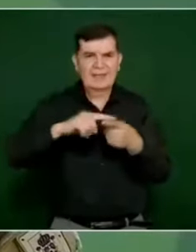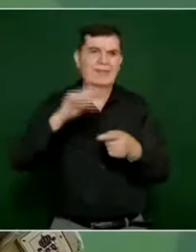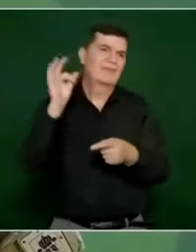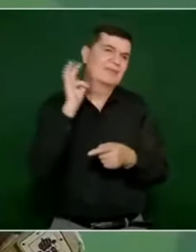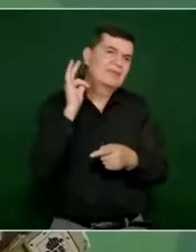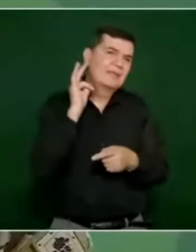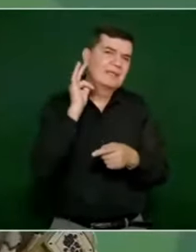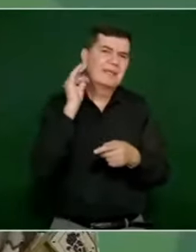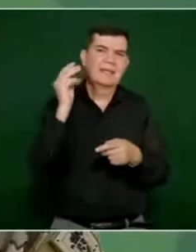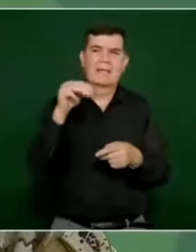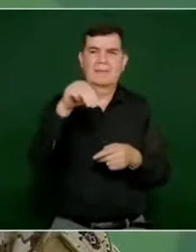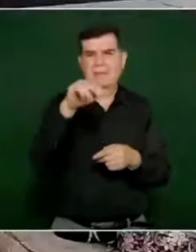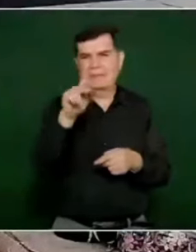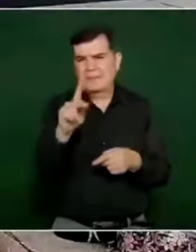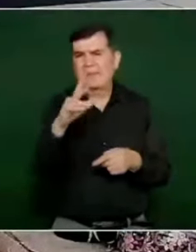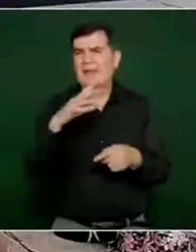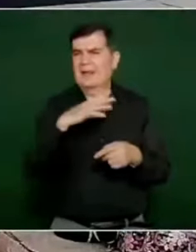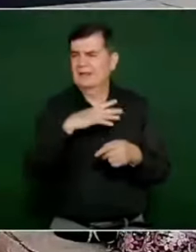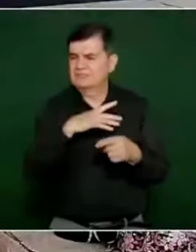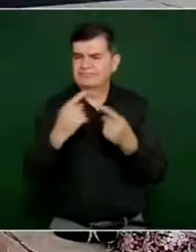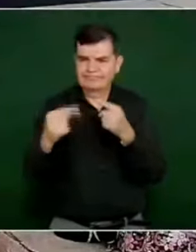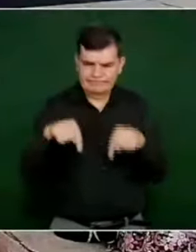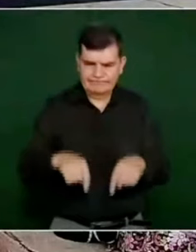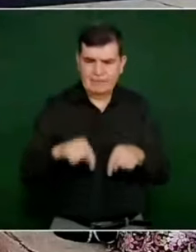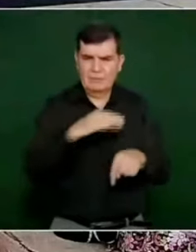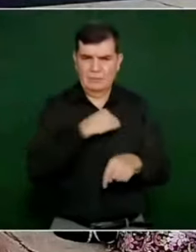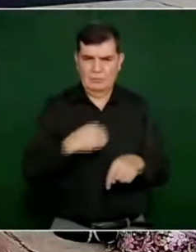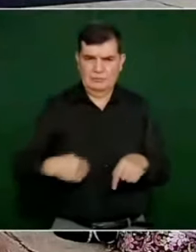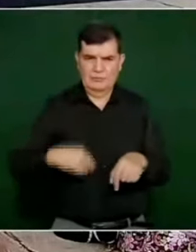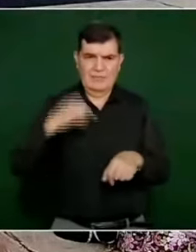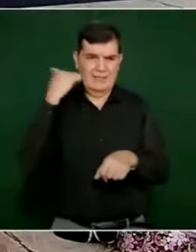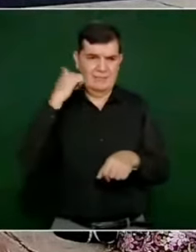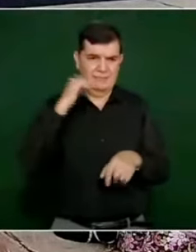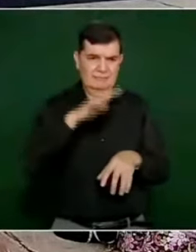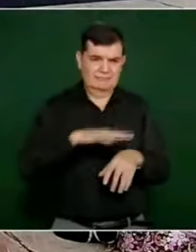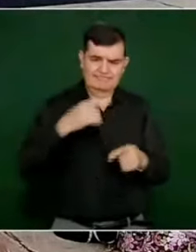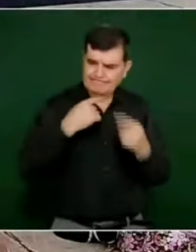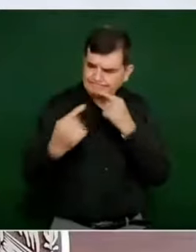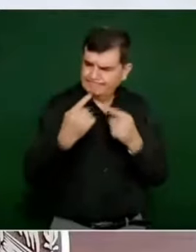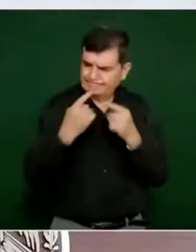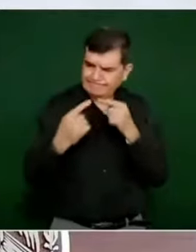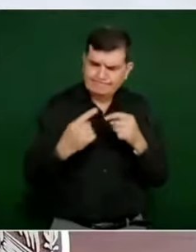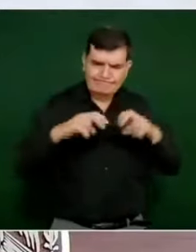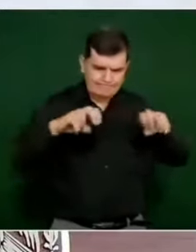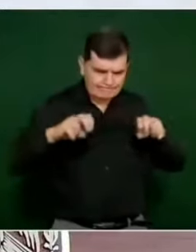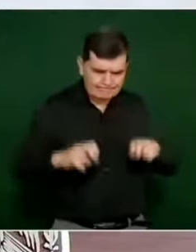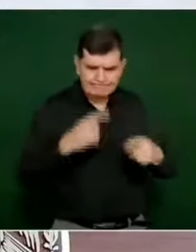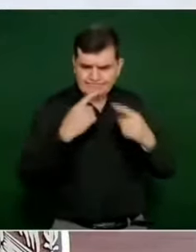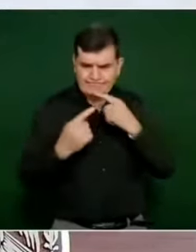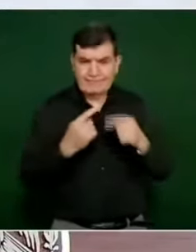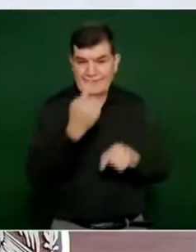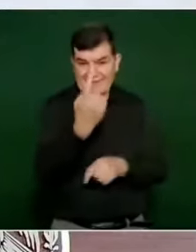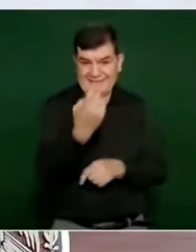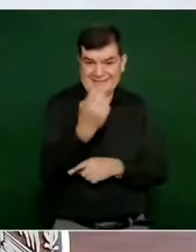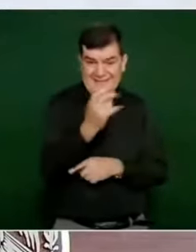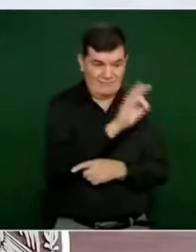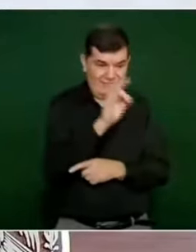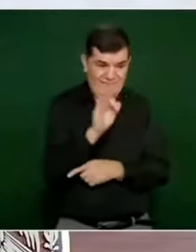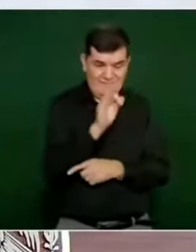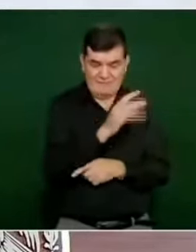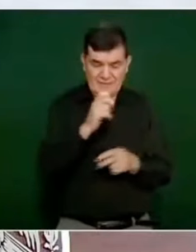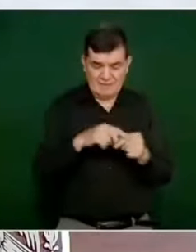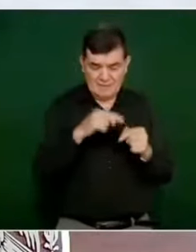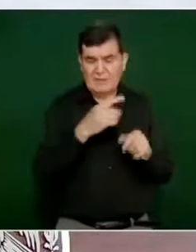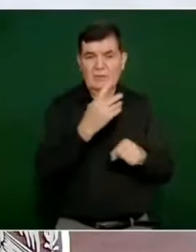y el Ministerio Público de aquí del municipio de Acapulco. Desde esa fecha que les comenté